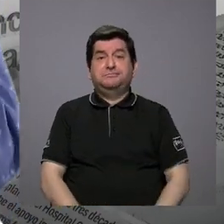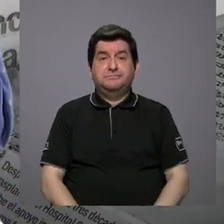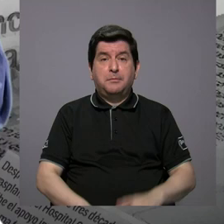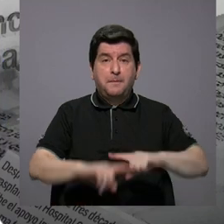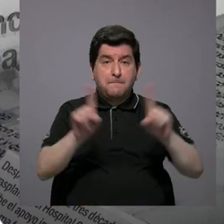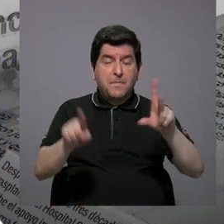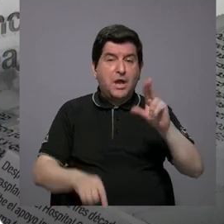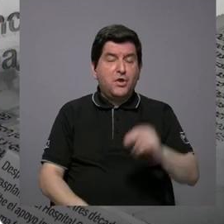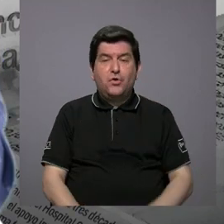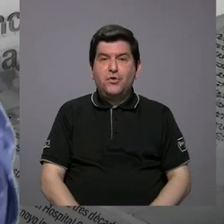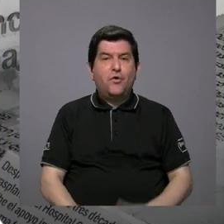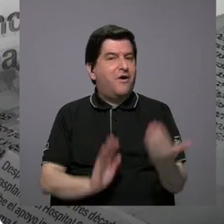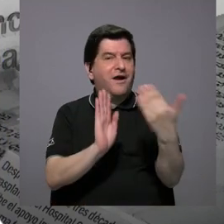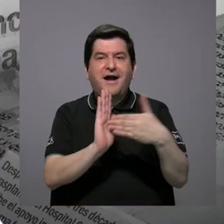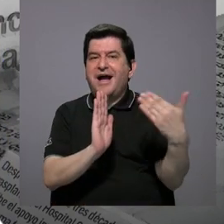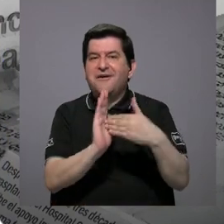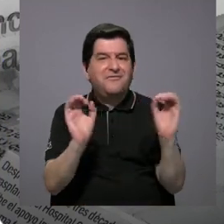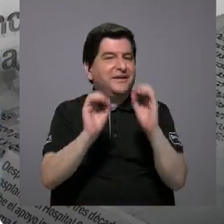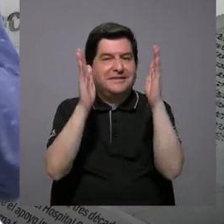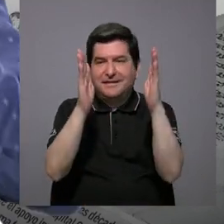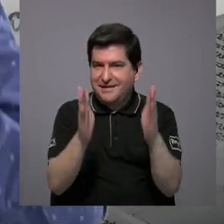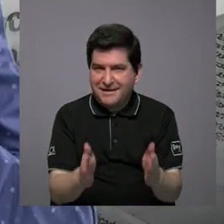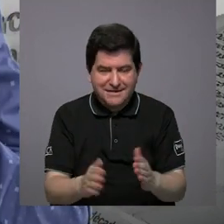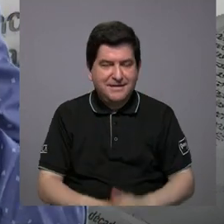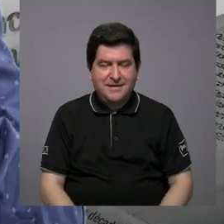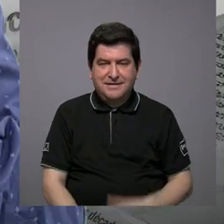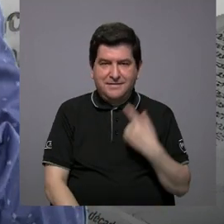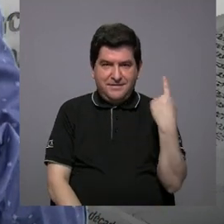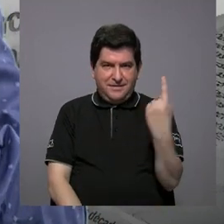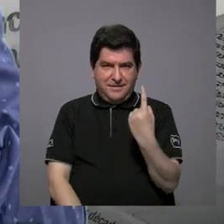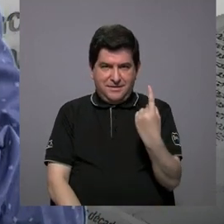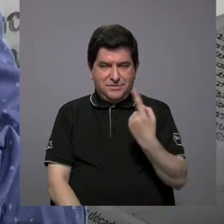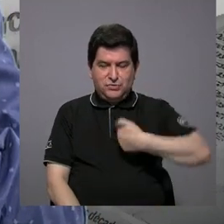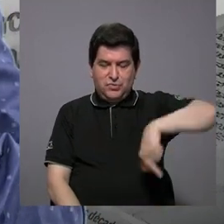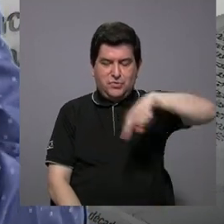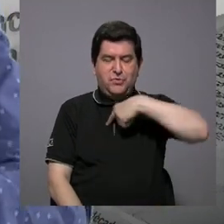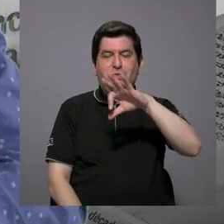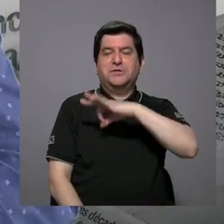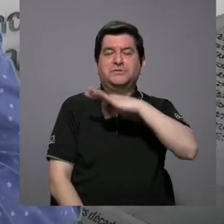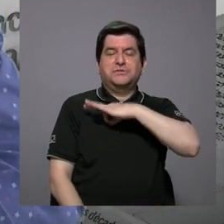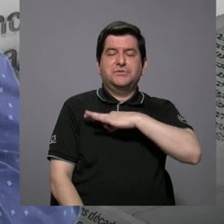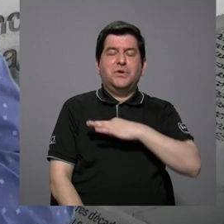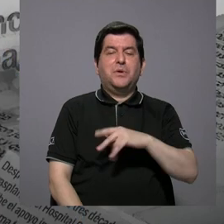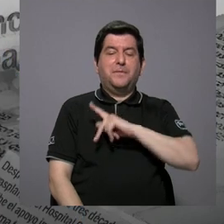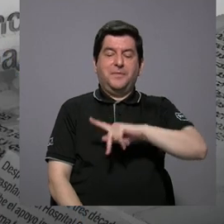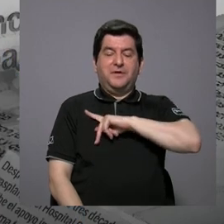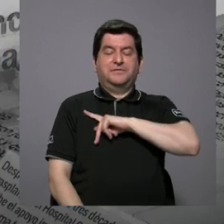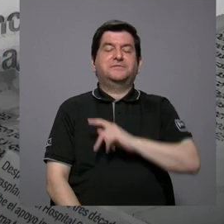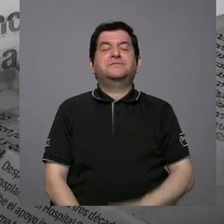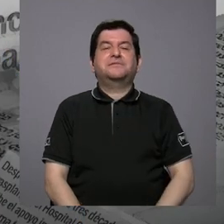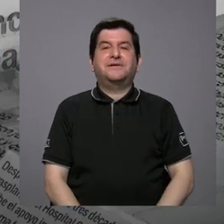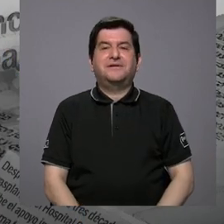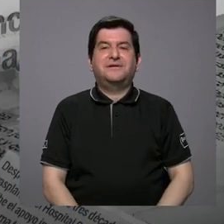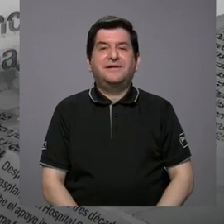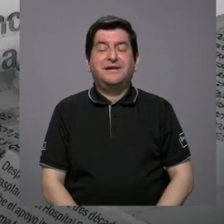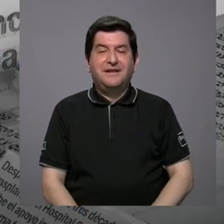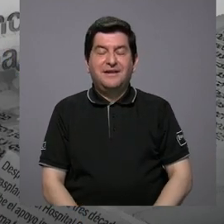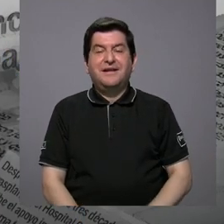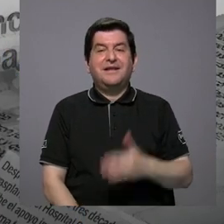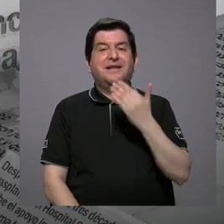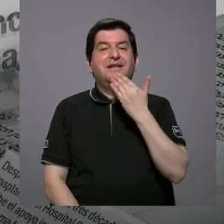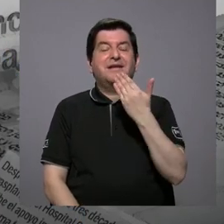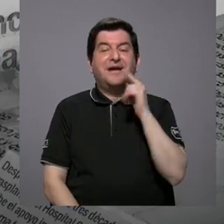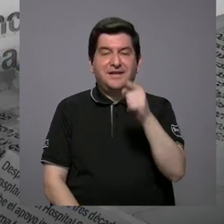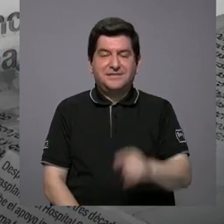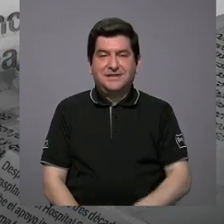pero no vamos a sacrificar a nadie solo por nuestro bienestar privado. Con eso cerramos. A ustedes también